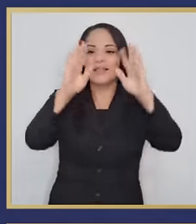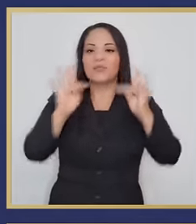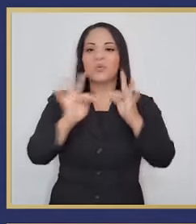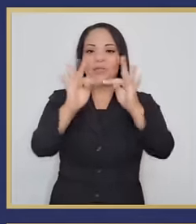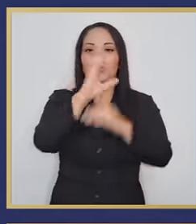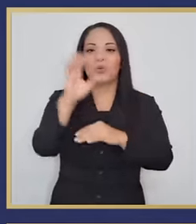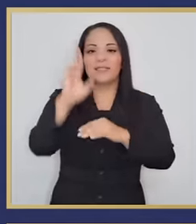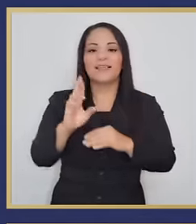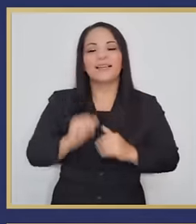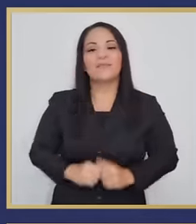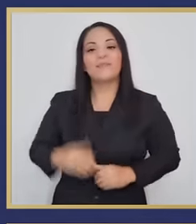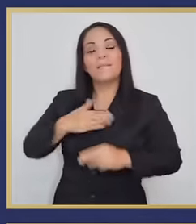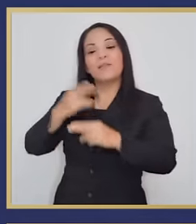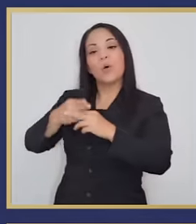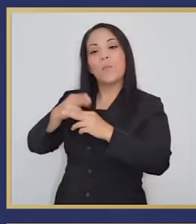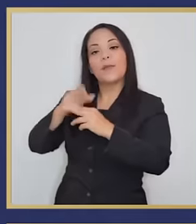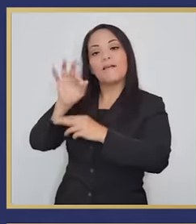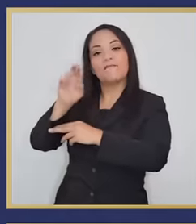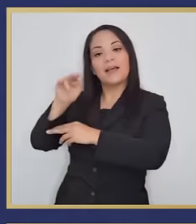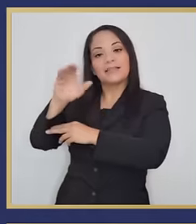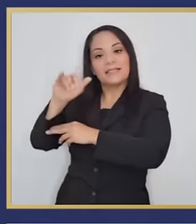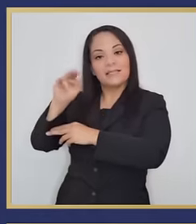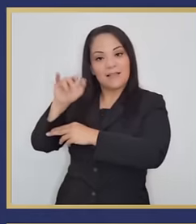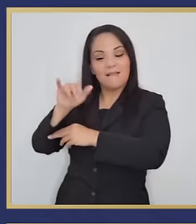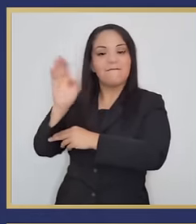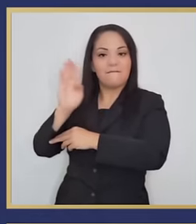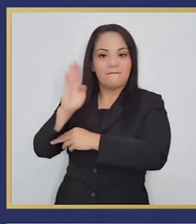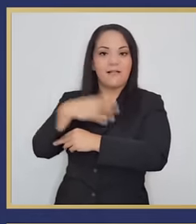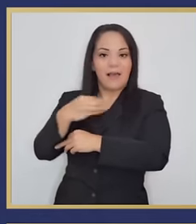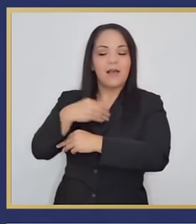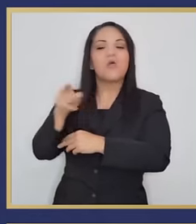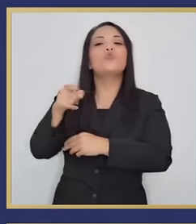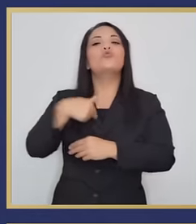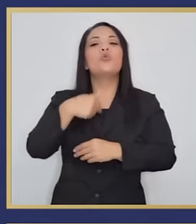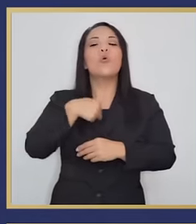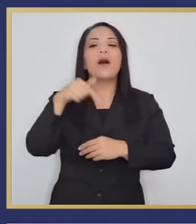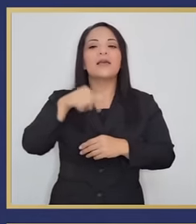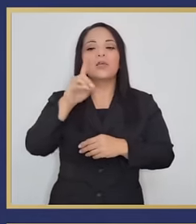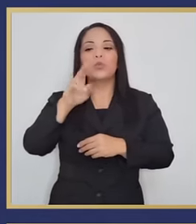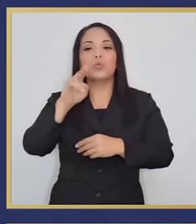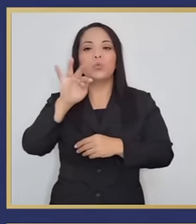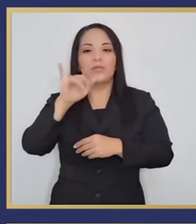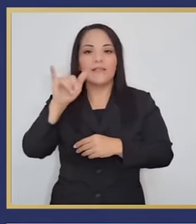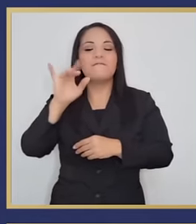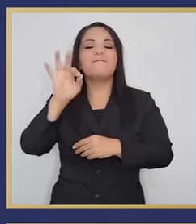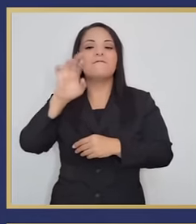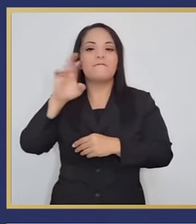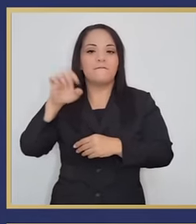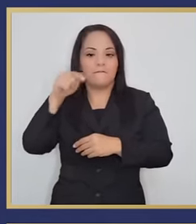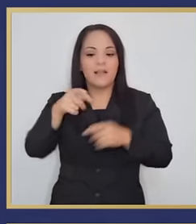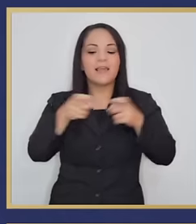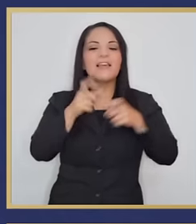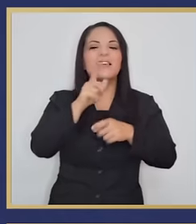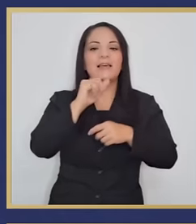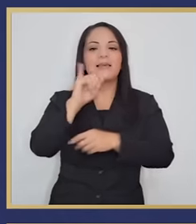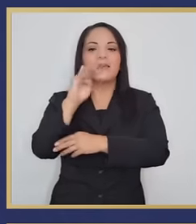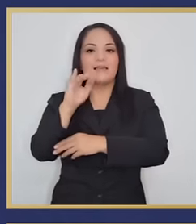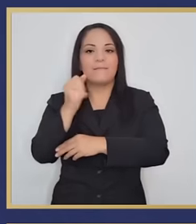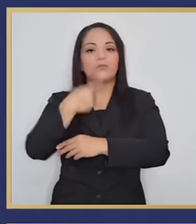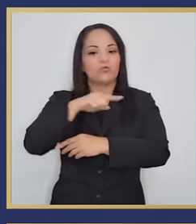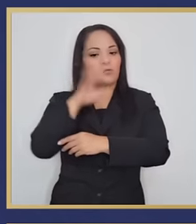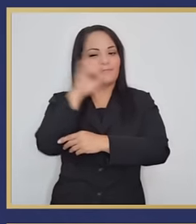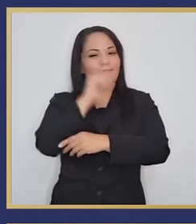próspero para el turismo costarricense. Mi nombre es Francine Blanco, yo soy la jefa de tiendas de Duty Free, que son administradas por el IMAS.